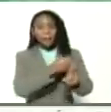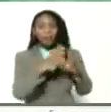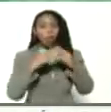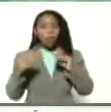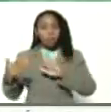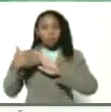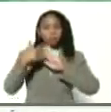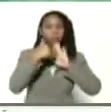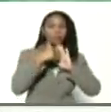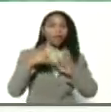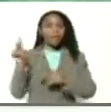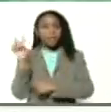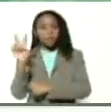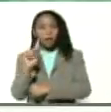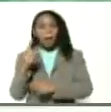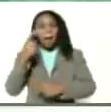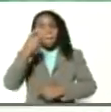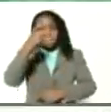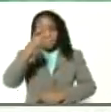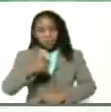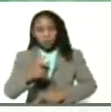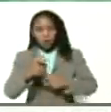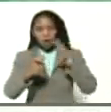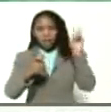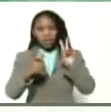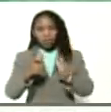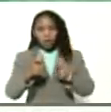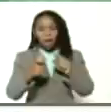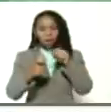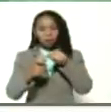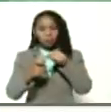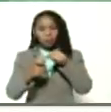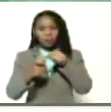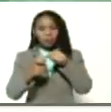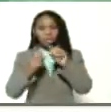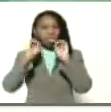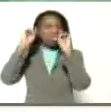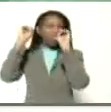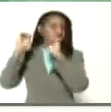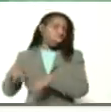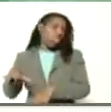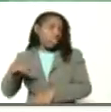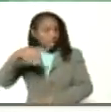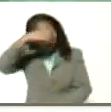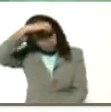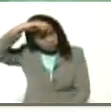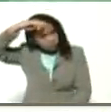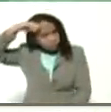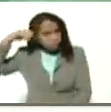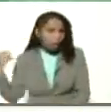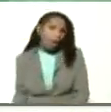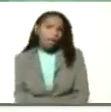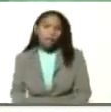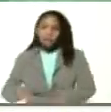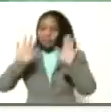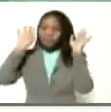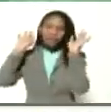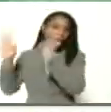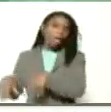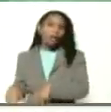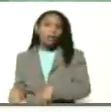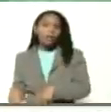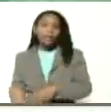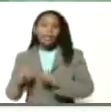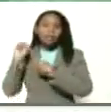para que el venezolano, la venezolana, tiremos la toalla, nos rindamos y